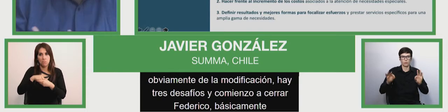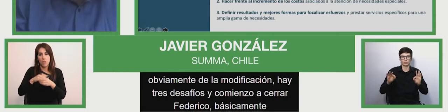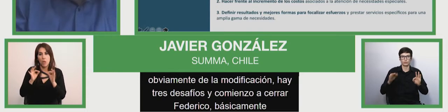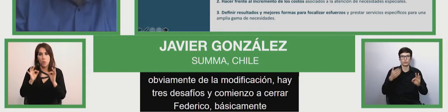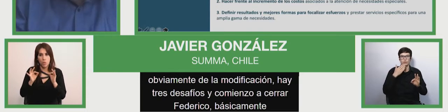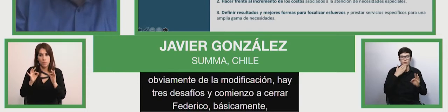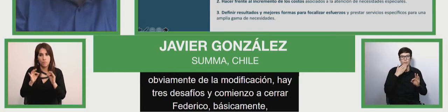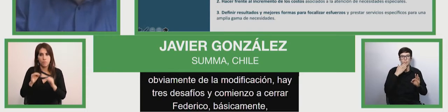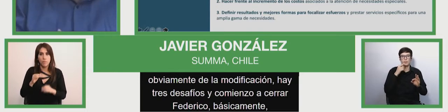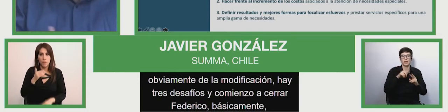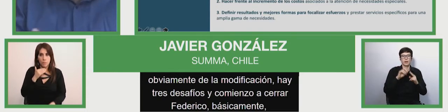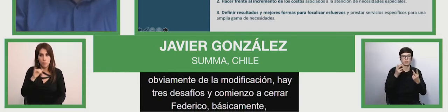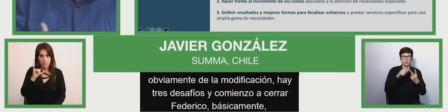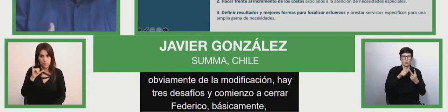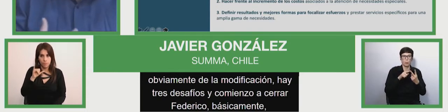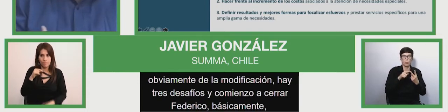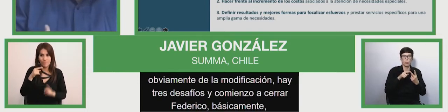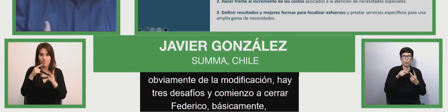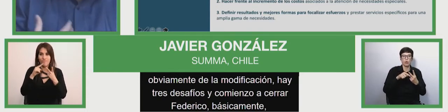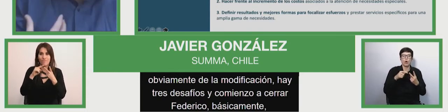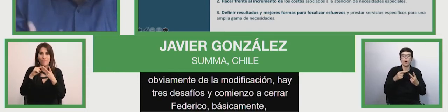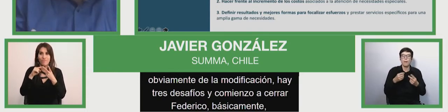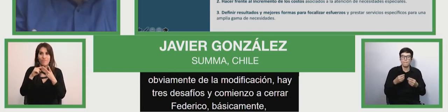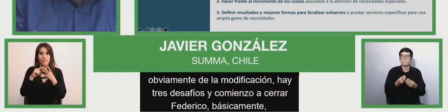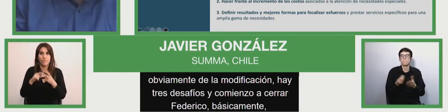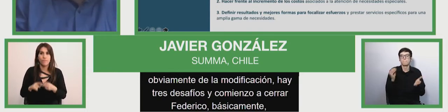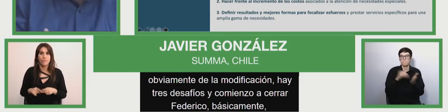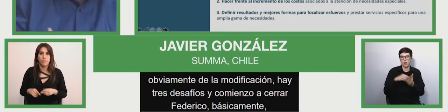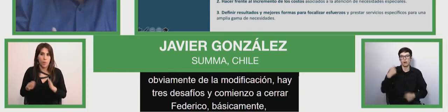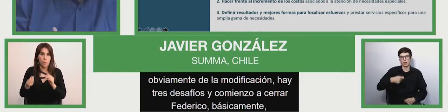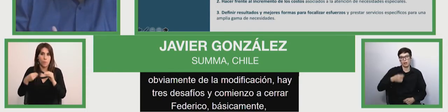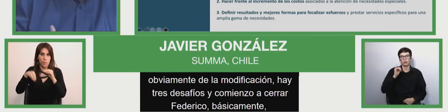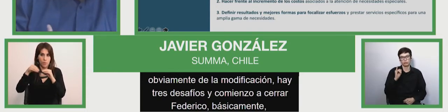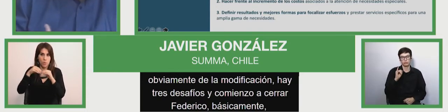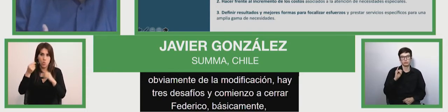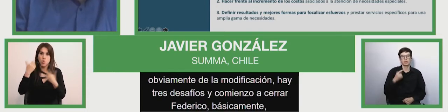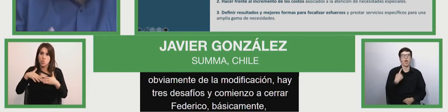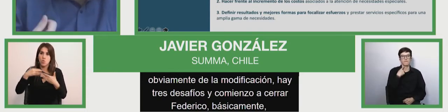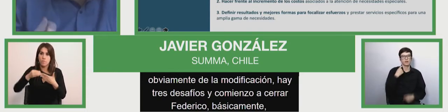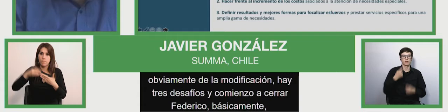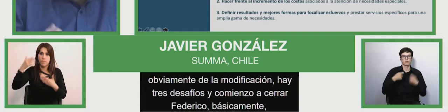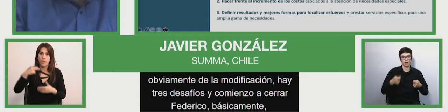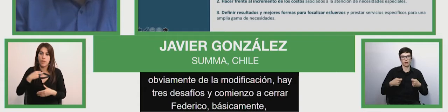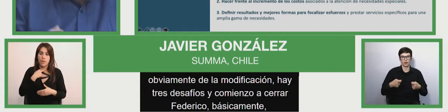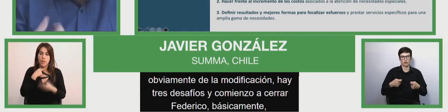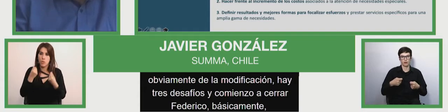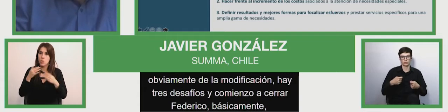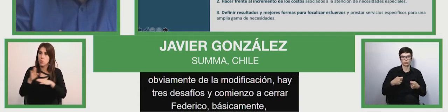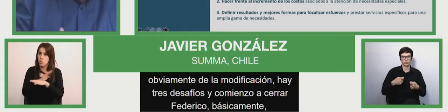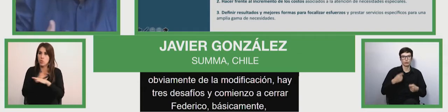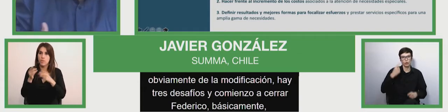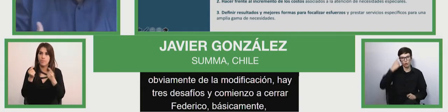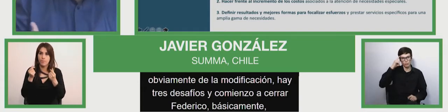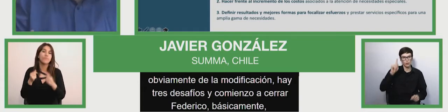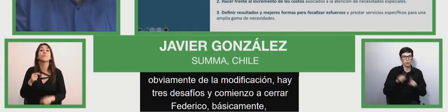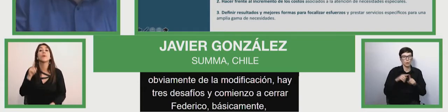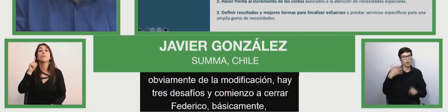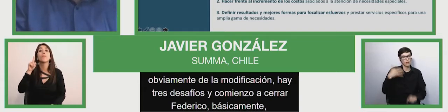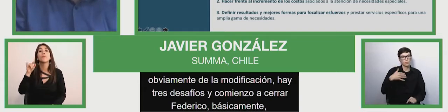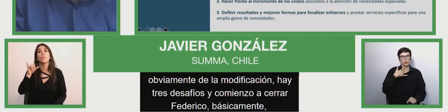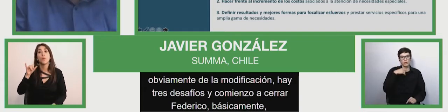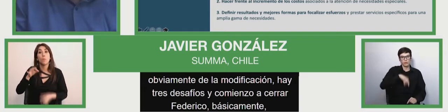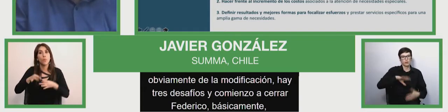redunda en los costos. Eso no hay caso. Efectivamente tiene un efecto en los costos. Y esto es importante en un momento en la región que